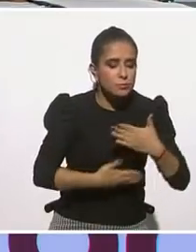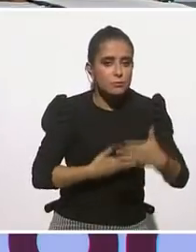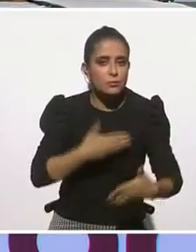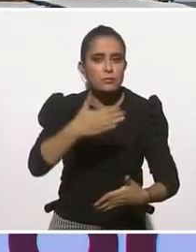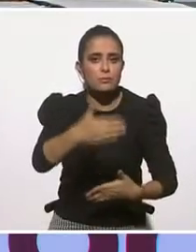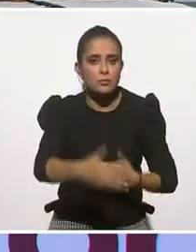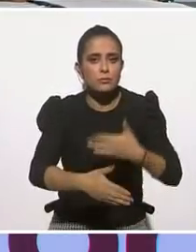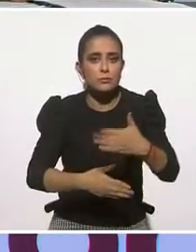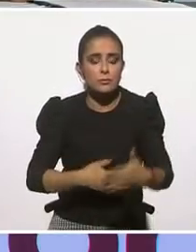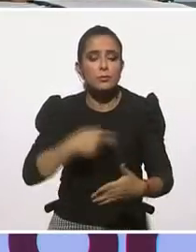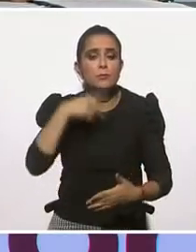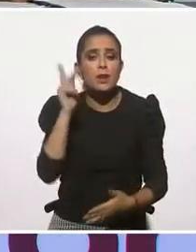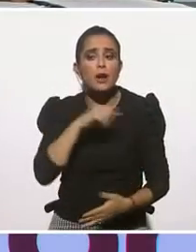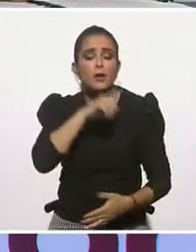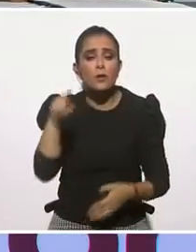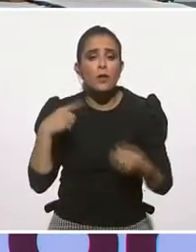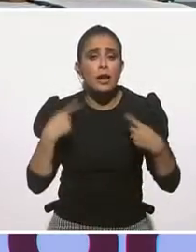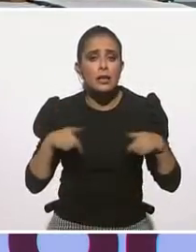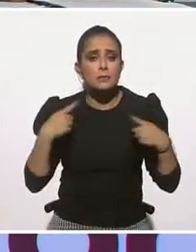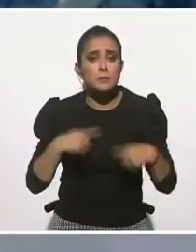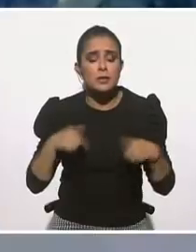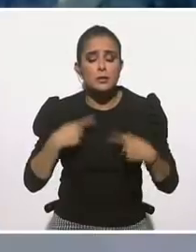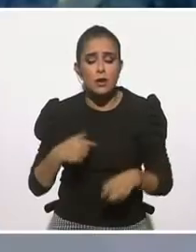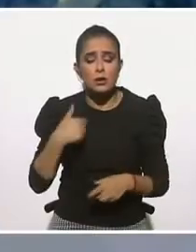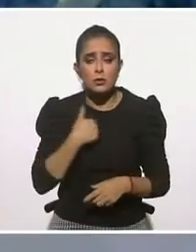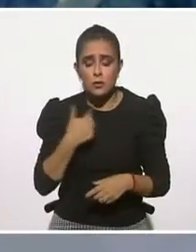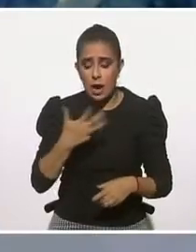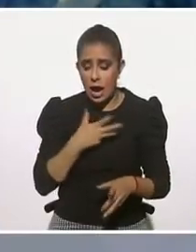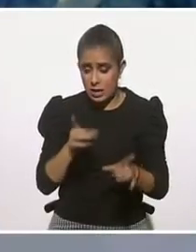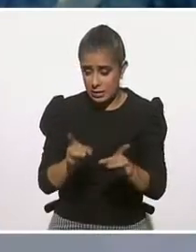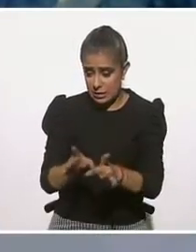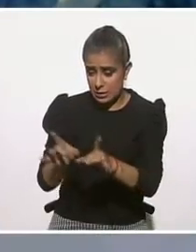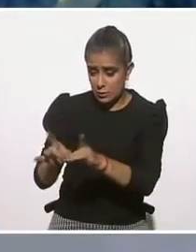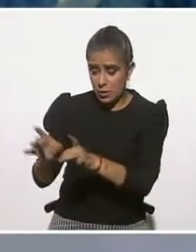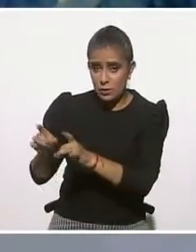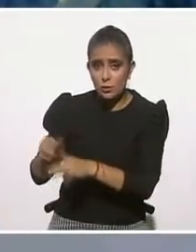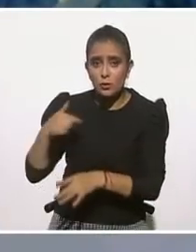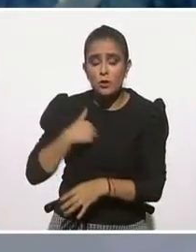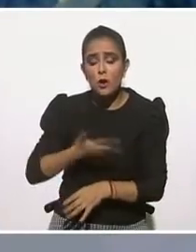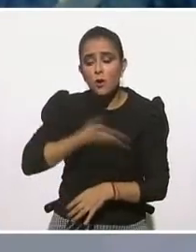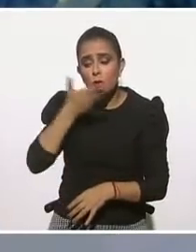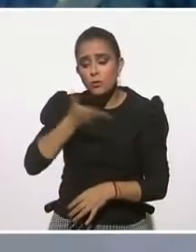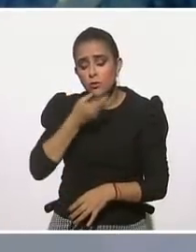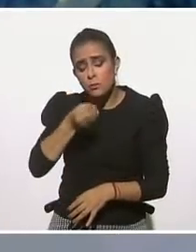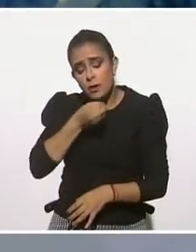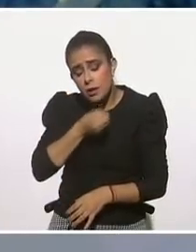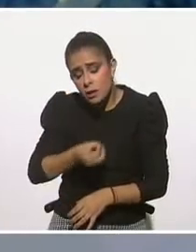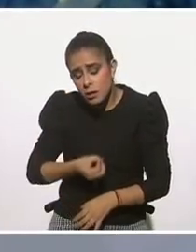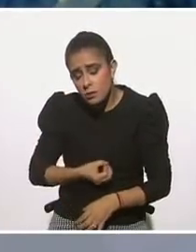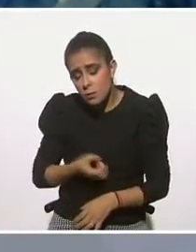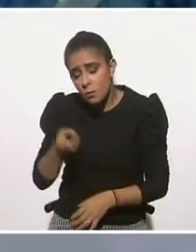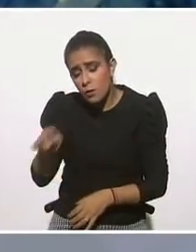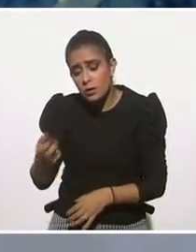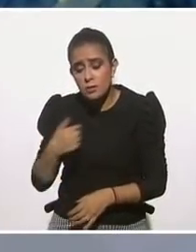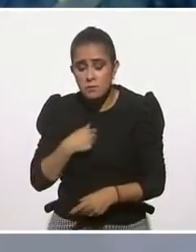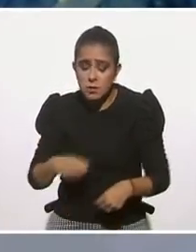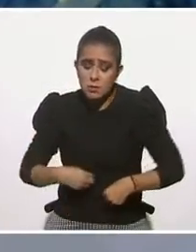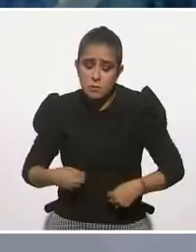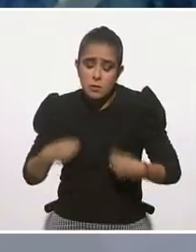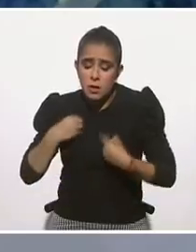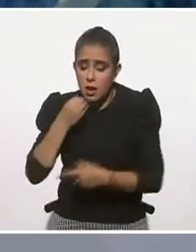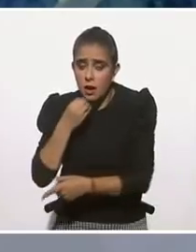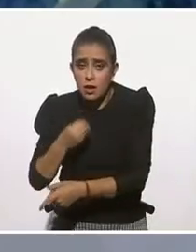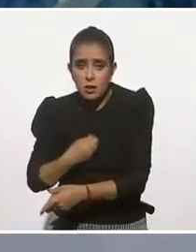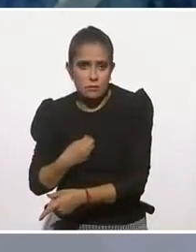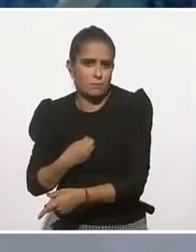adaptación como estar de acuerdo con lo que está pasando. Y eso no es así, la resiliencia es, me adapto